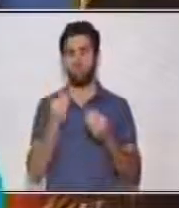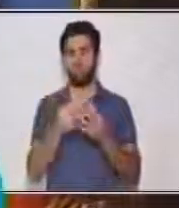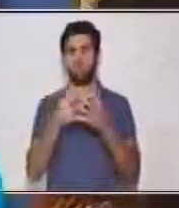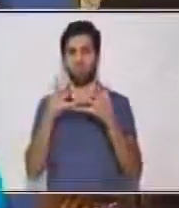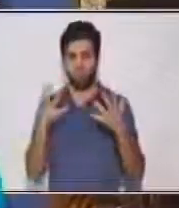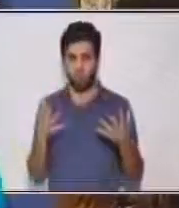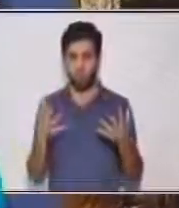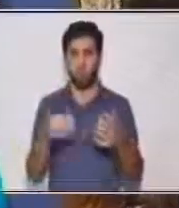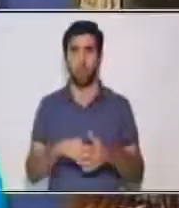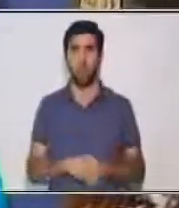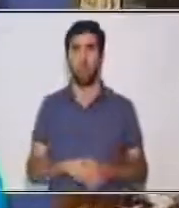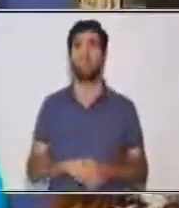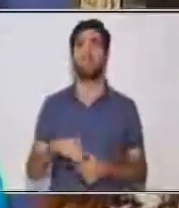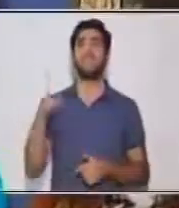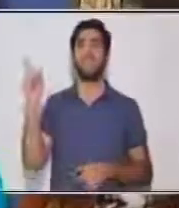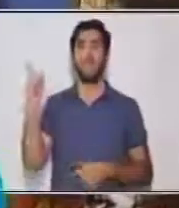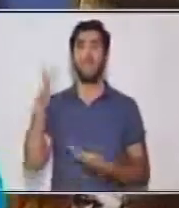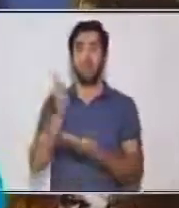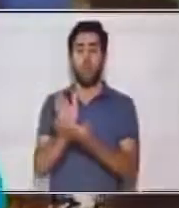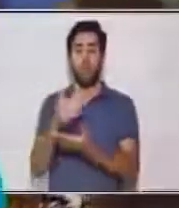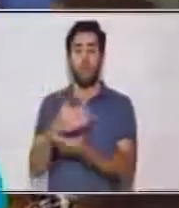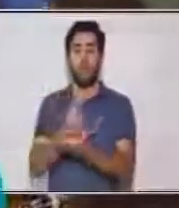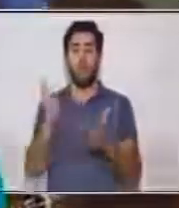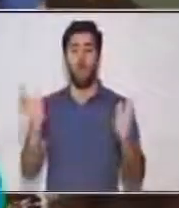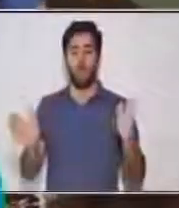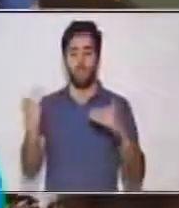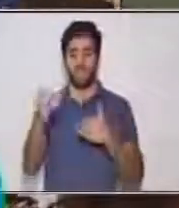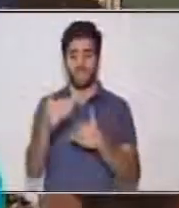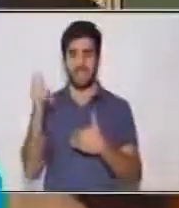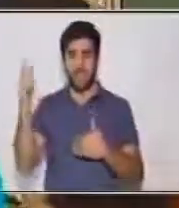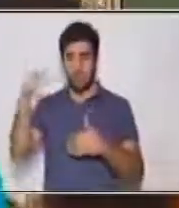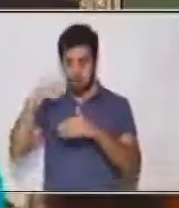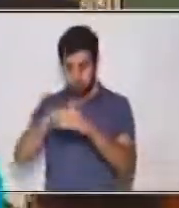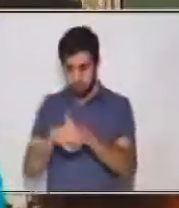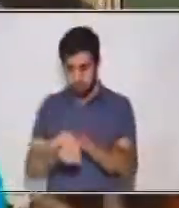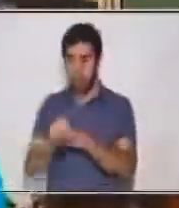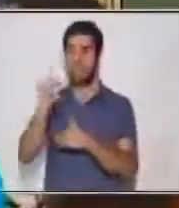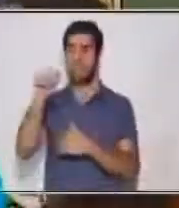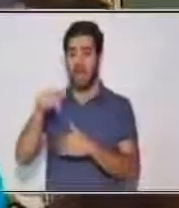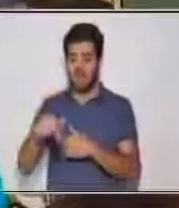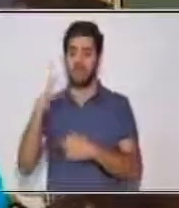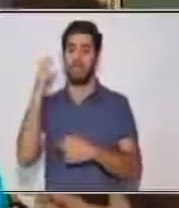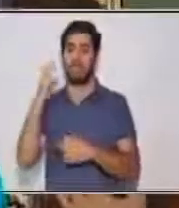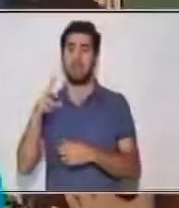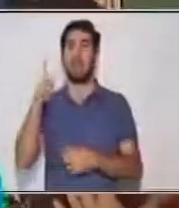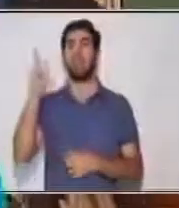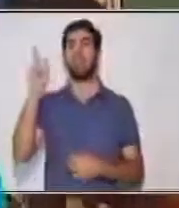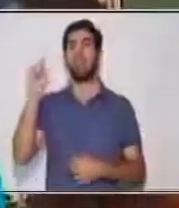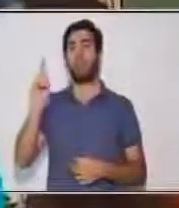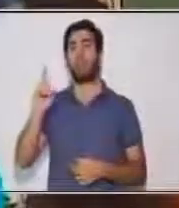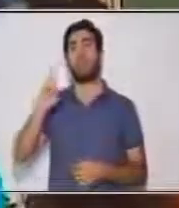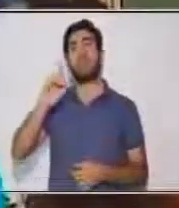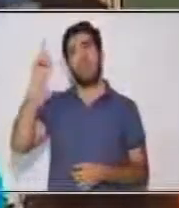que nació en la cocina de un restaurante italiano. Aquí ya te está poniendo en otro contexto, en otro país, en otra